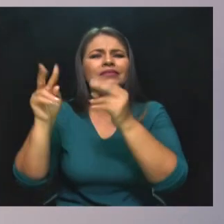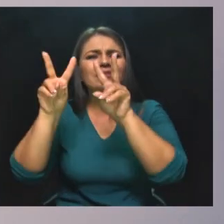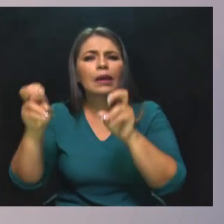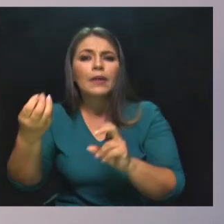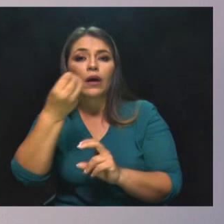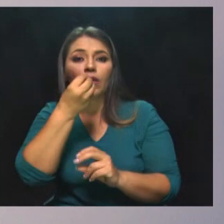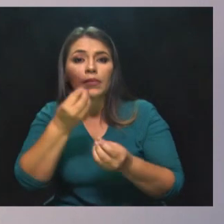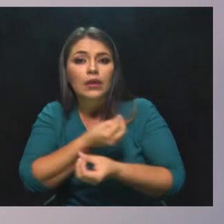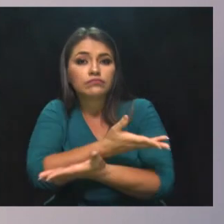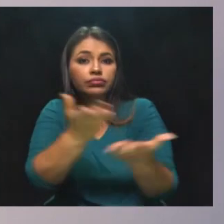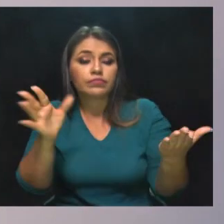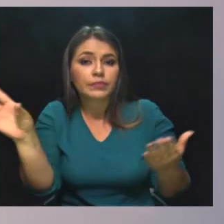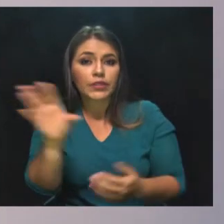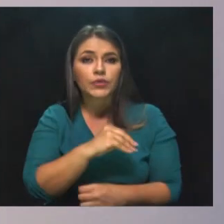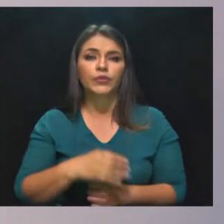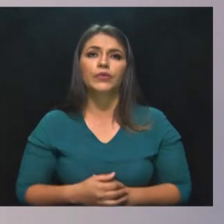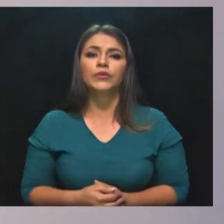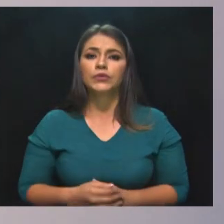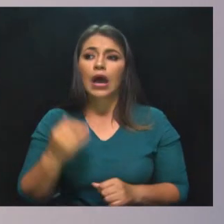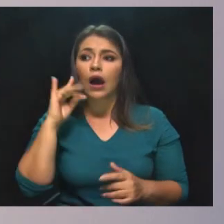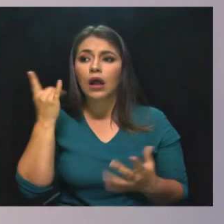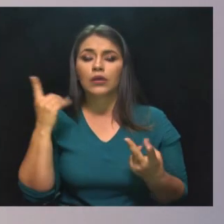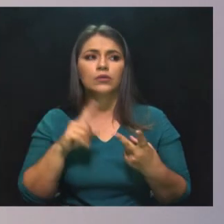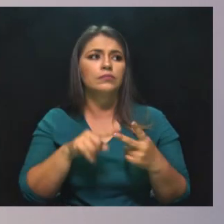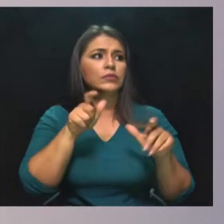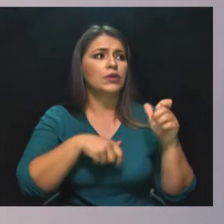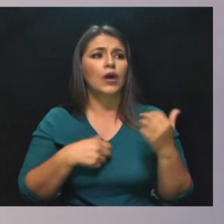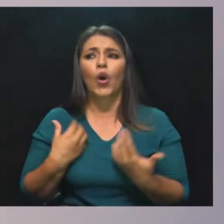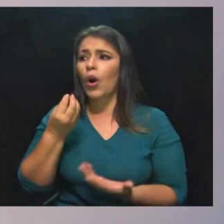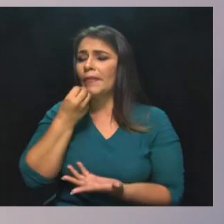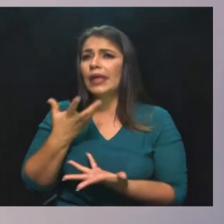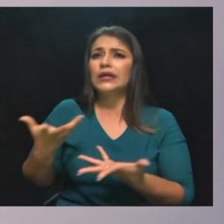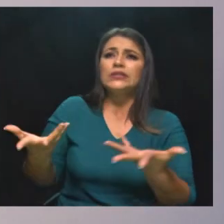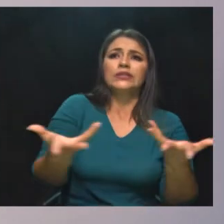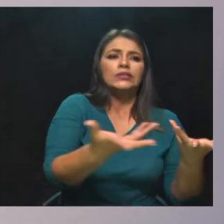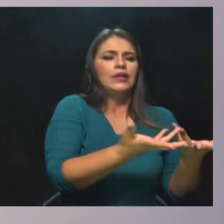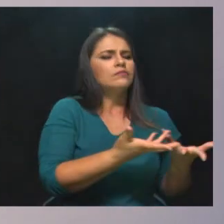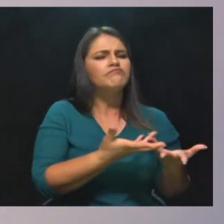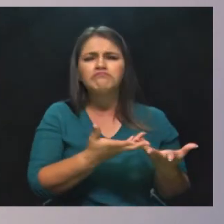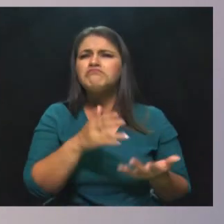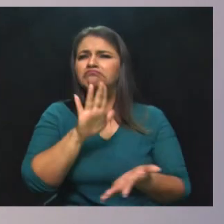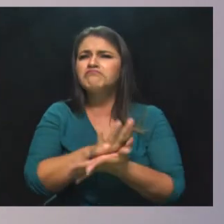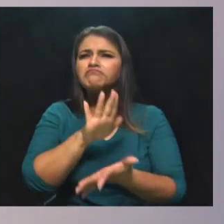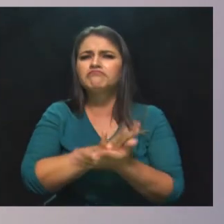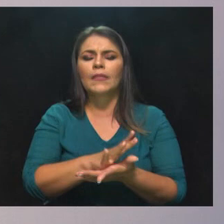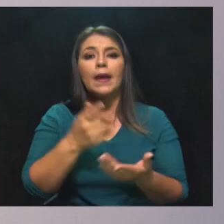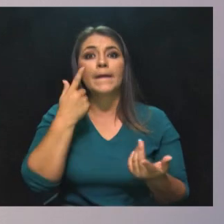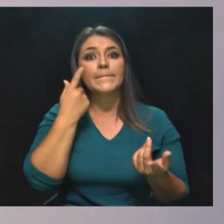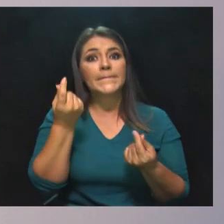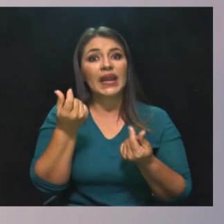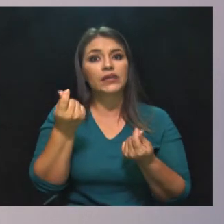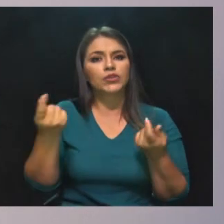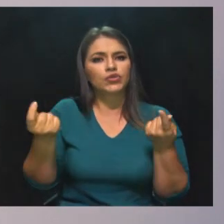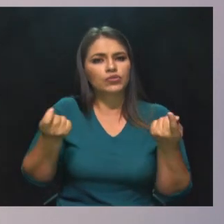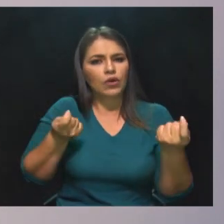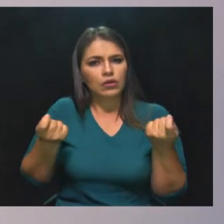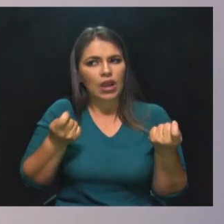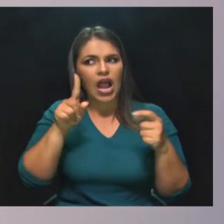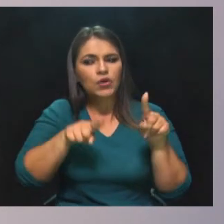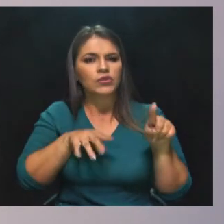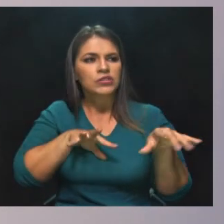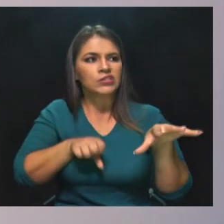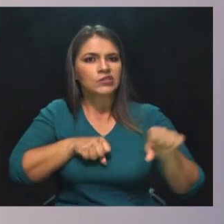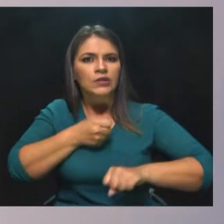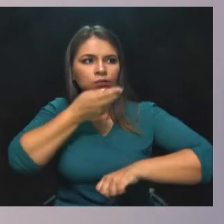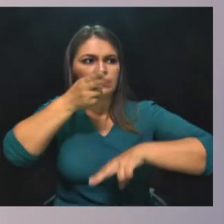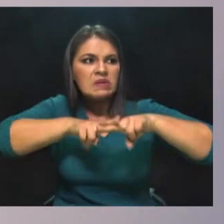Alimentaria, para que ningún antioqueño se quede sin sustento y para regular los precios para que no haya acaparamiento